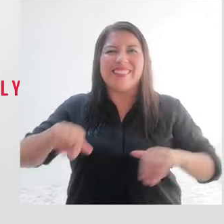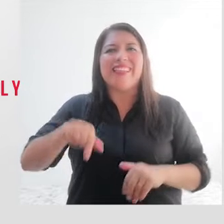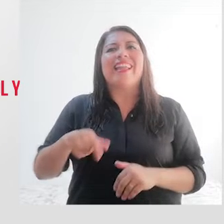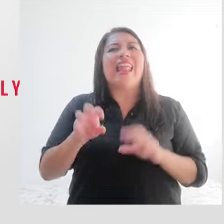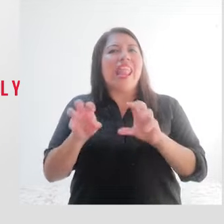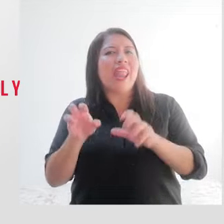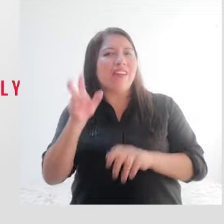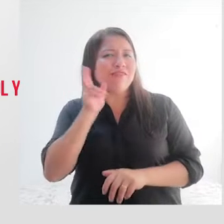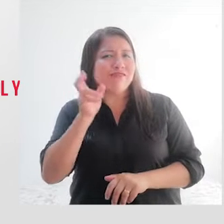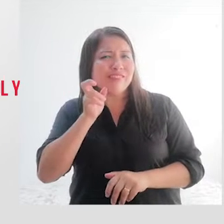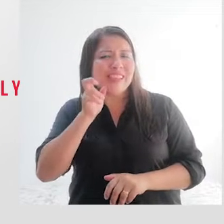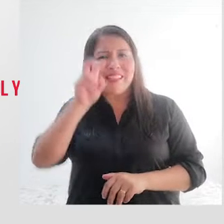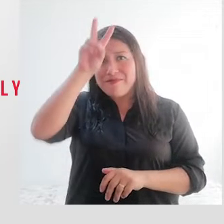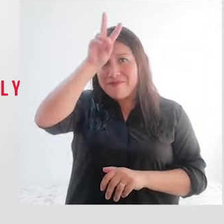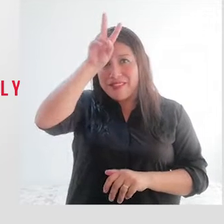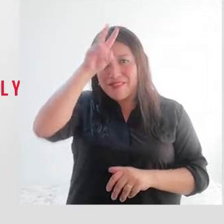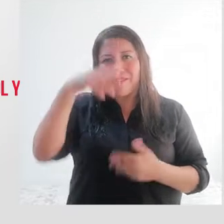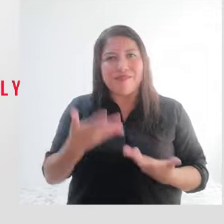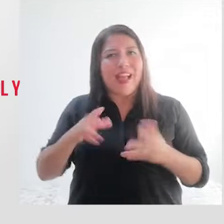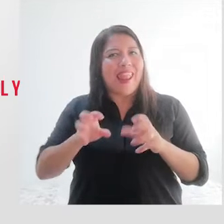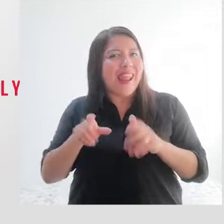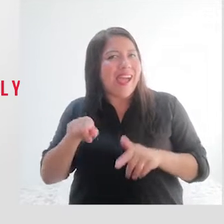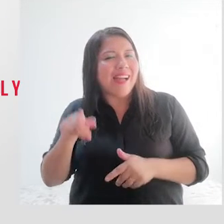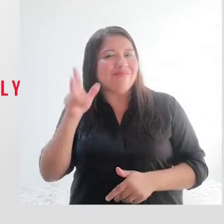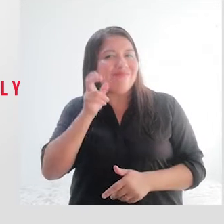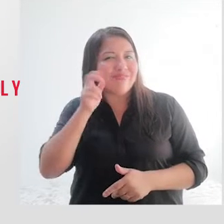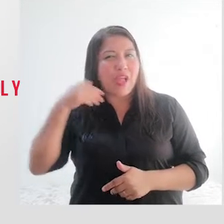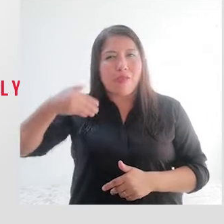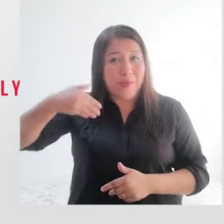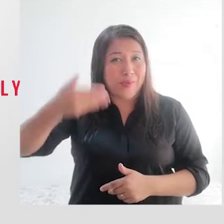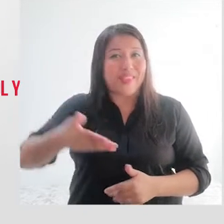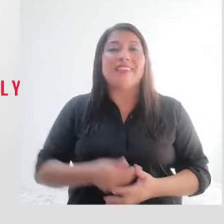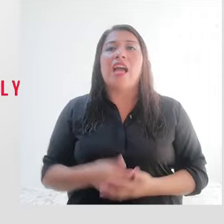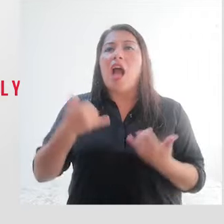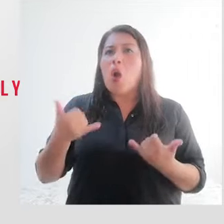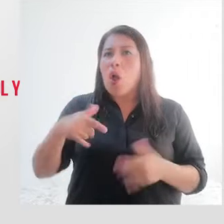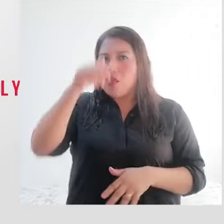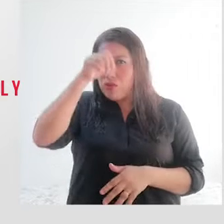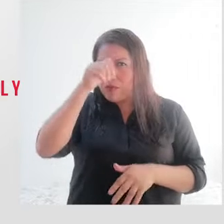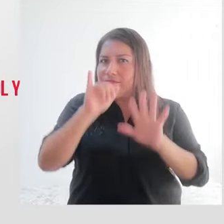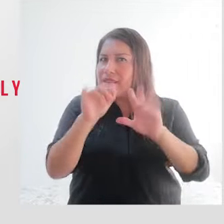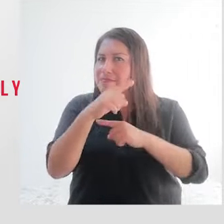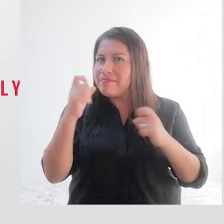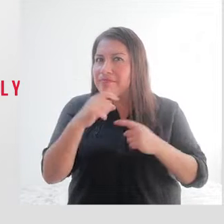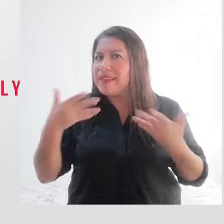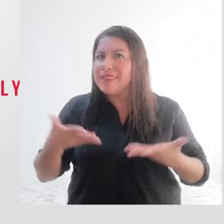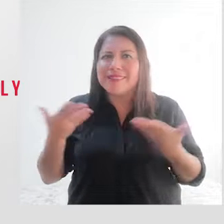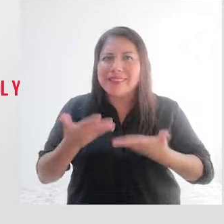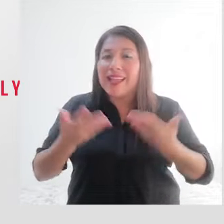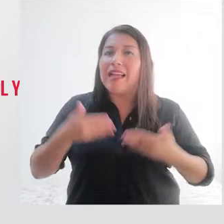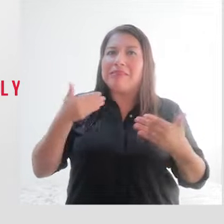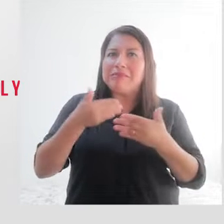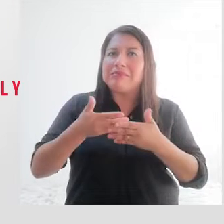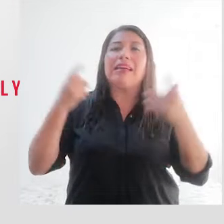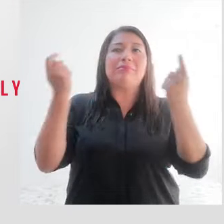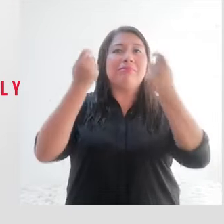Nacional del Perú, la radio que nace cada día. Hoy domingo 6 de marzo, Enrique, y en el marco del Día